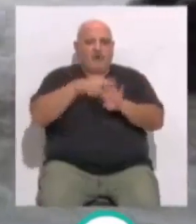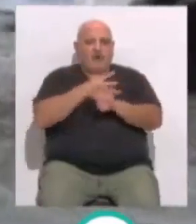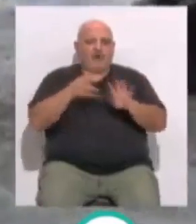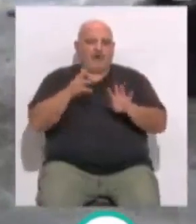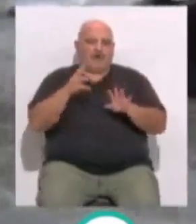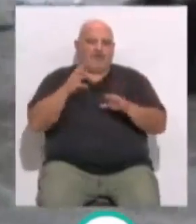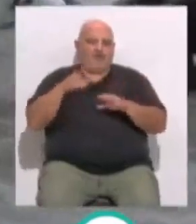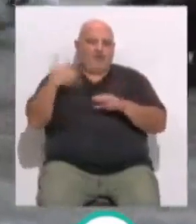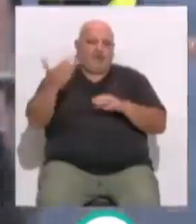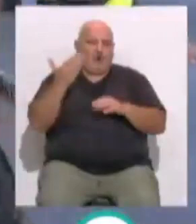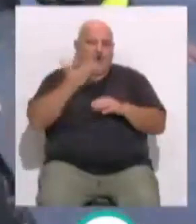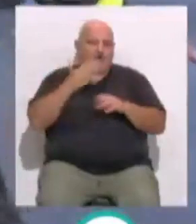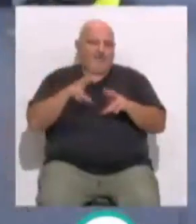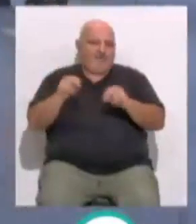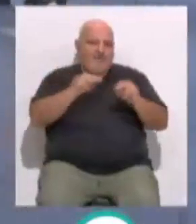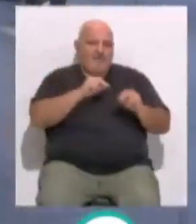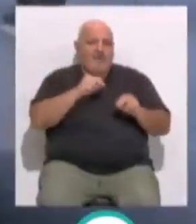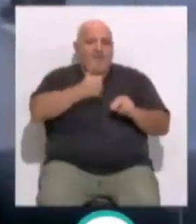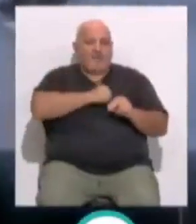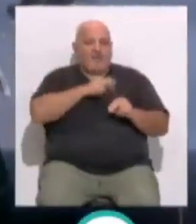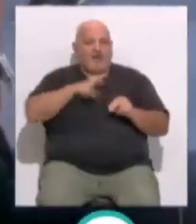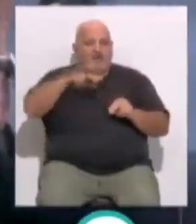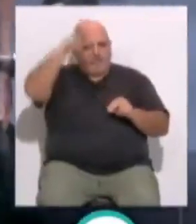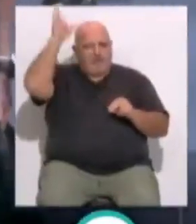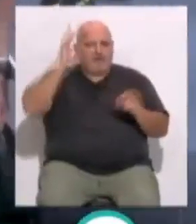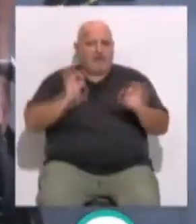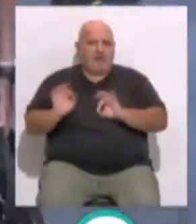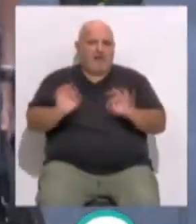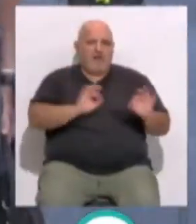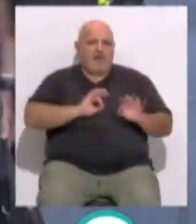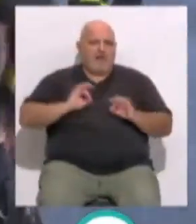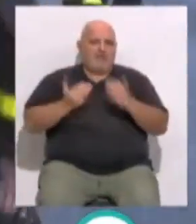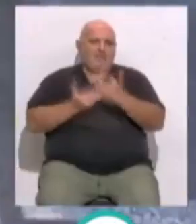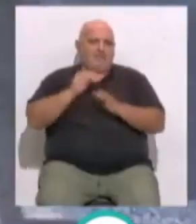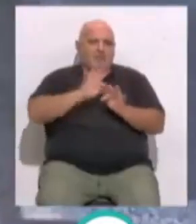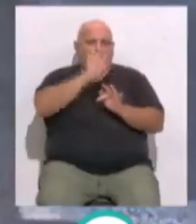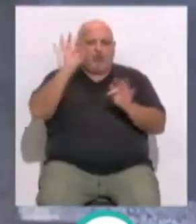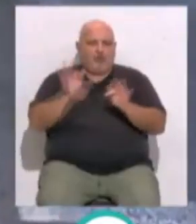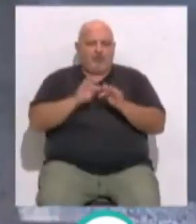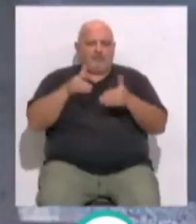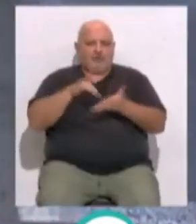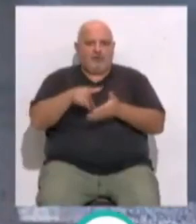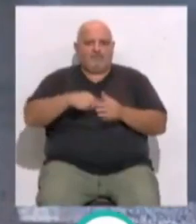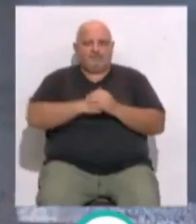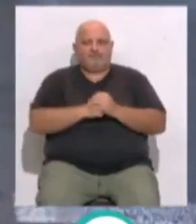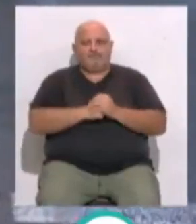no lectivo. Bomberos, efectivos de policía nacional y local, han trabajado durante toda la mañana en el lugar de los hechos.